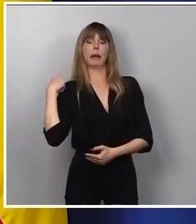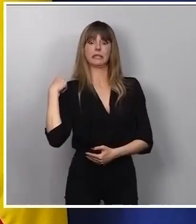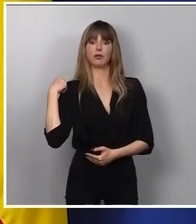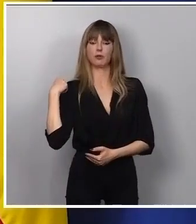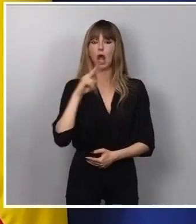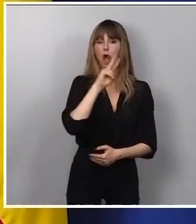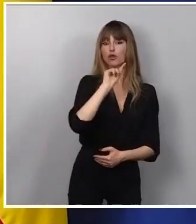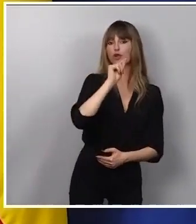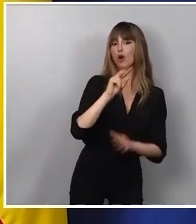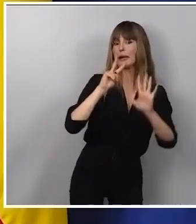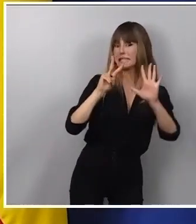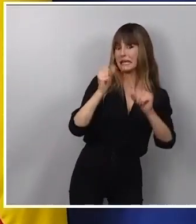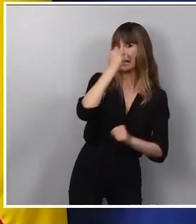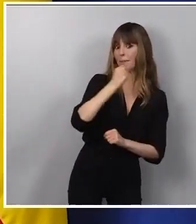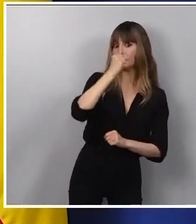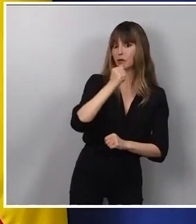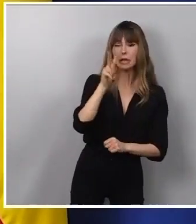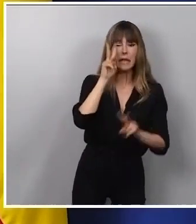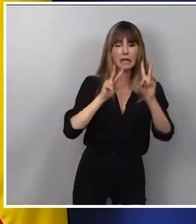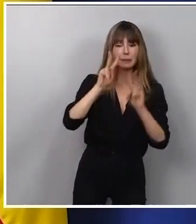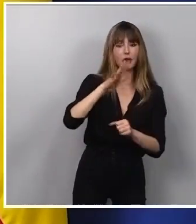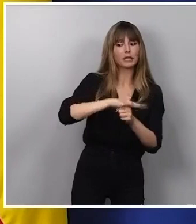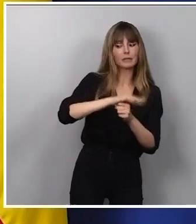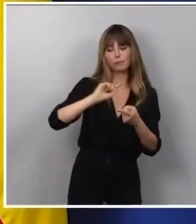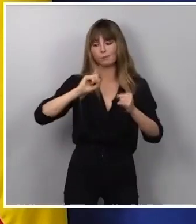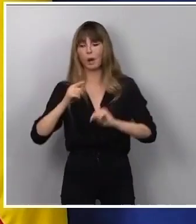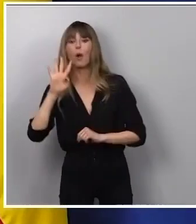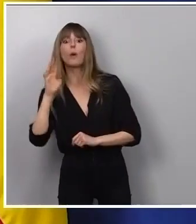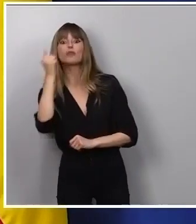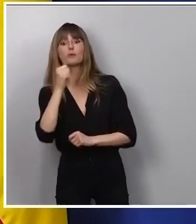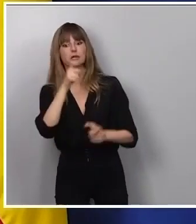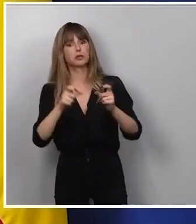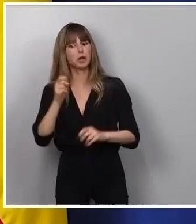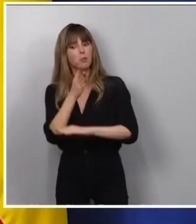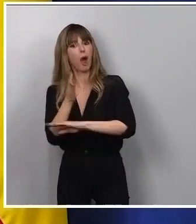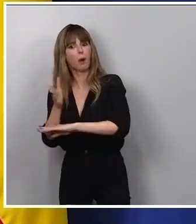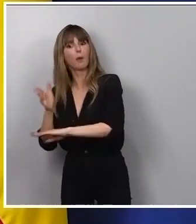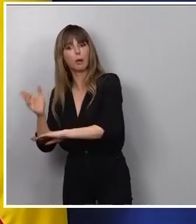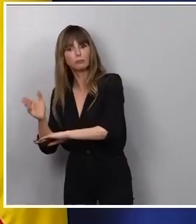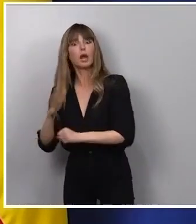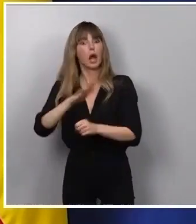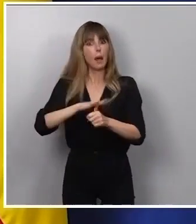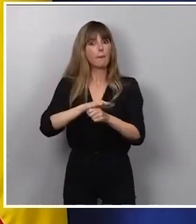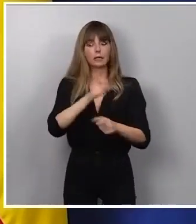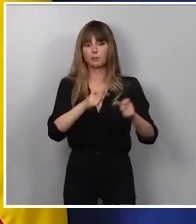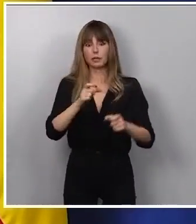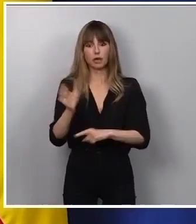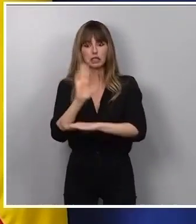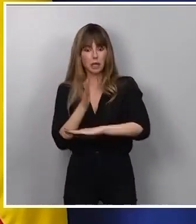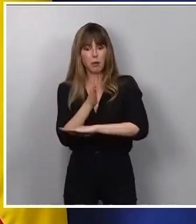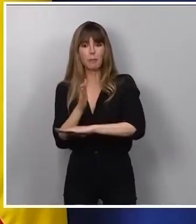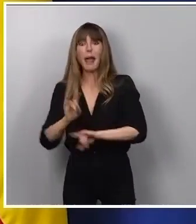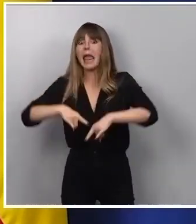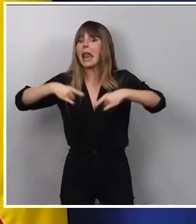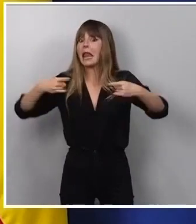pasando de 2,7 millones de espectadores los martes a los 4 millones. Y la asistencia a los martes creció el doble